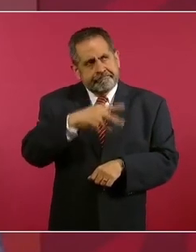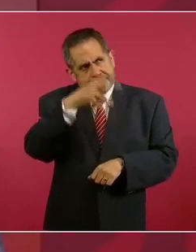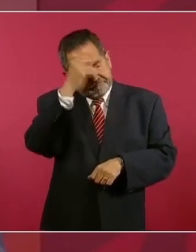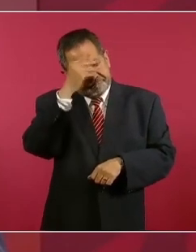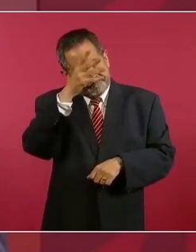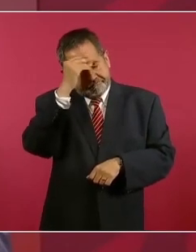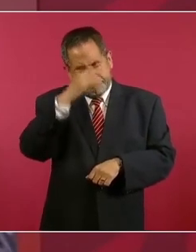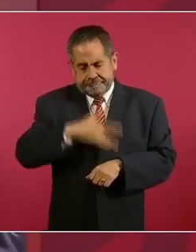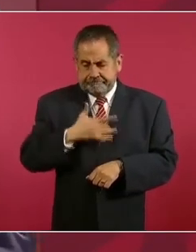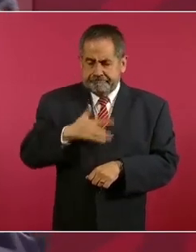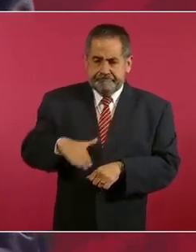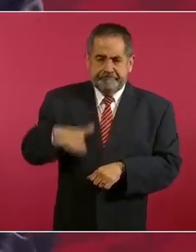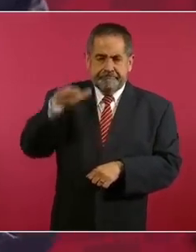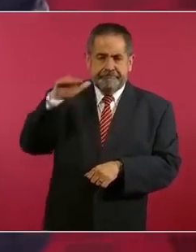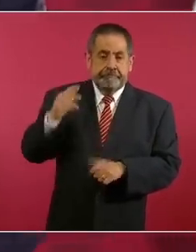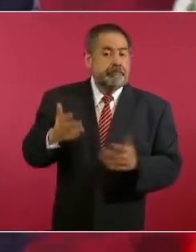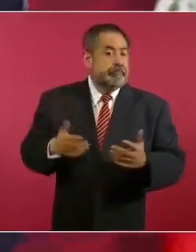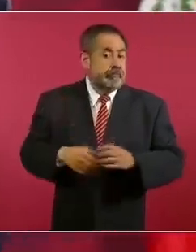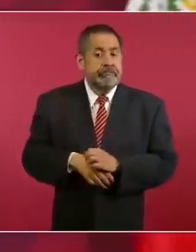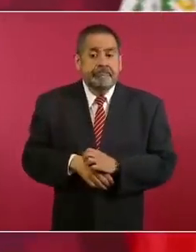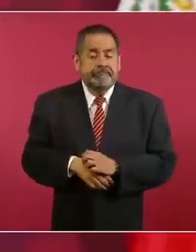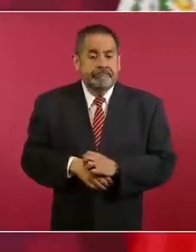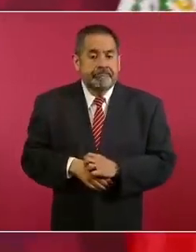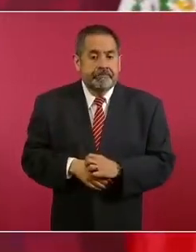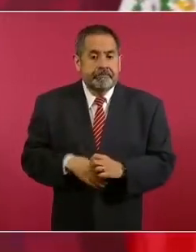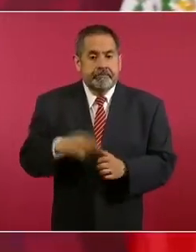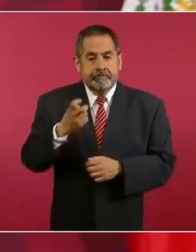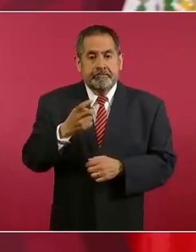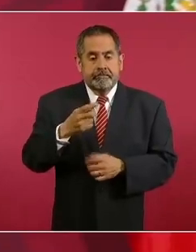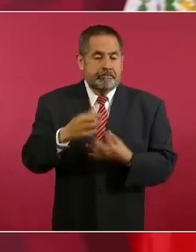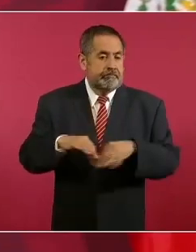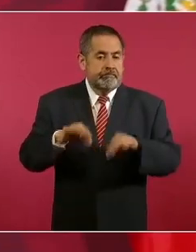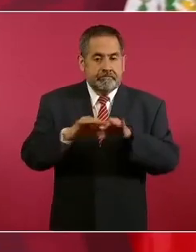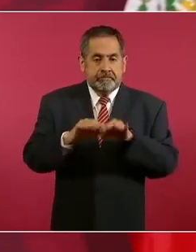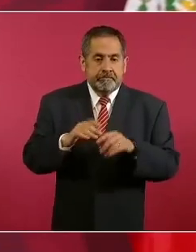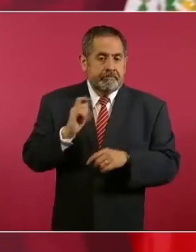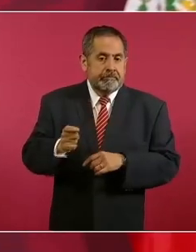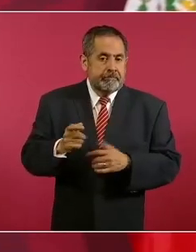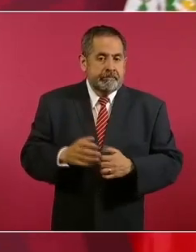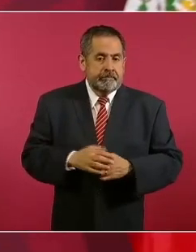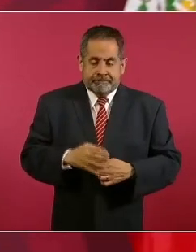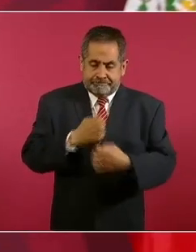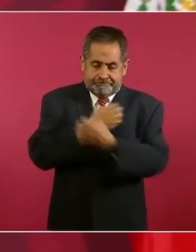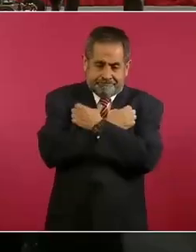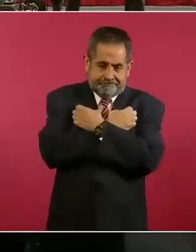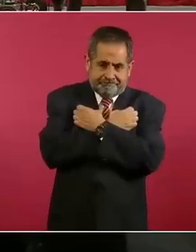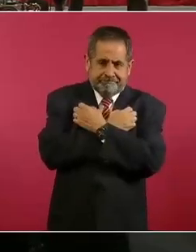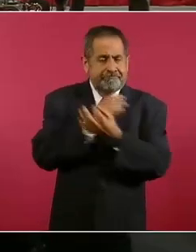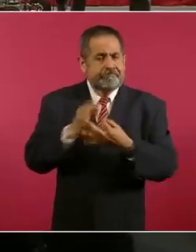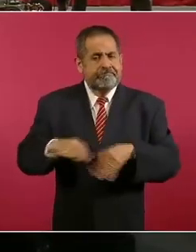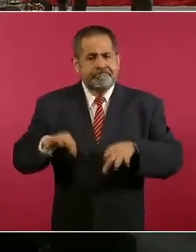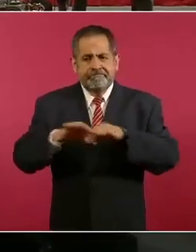Por eso la educación es importantísima.